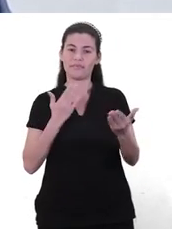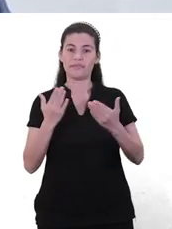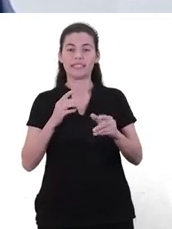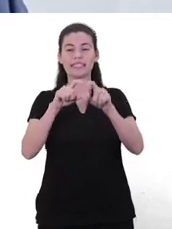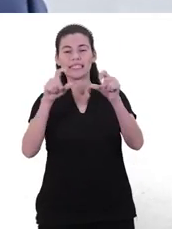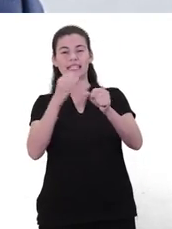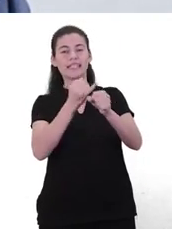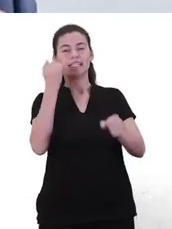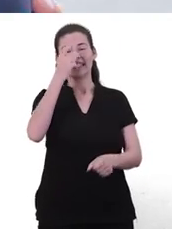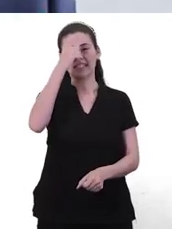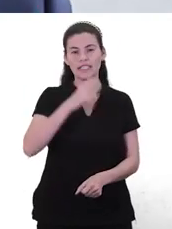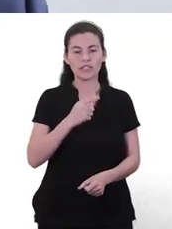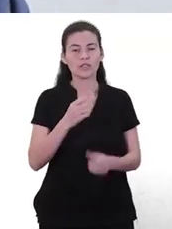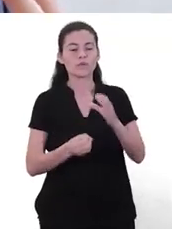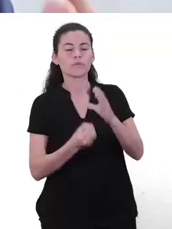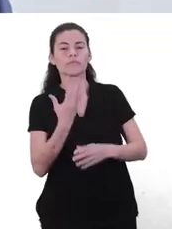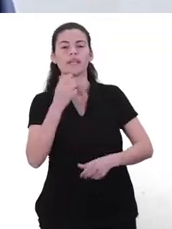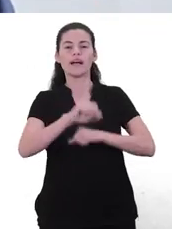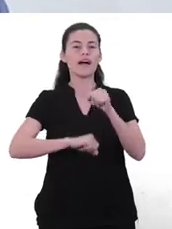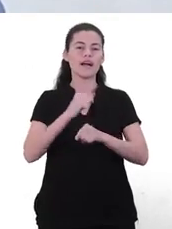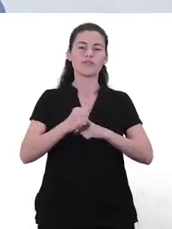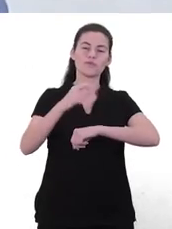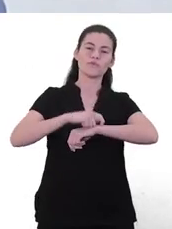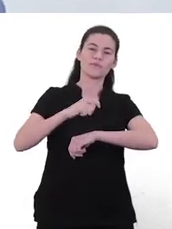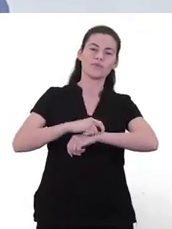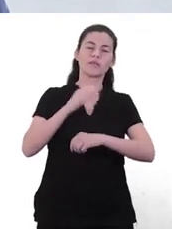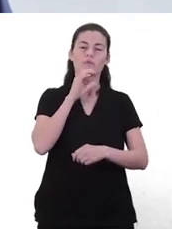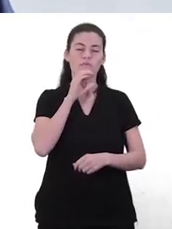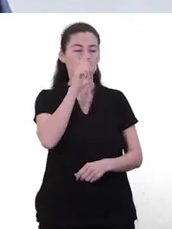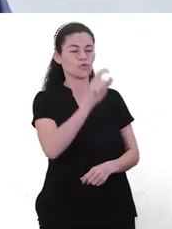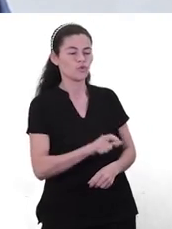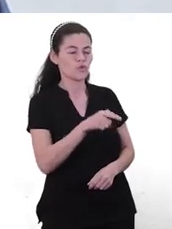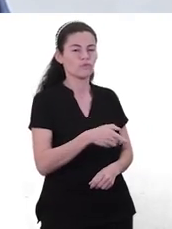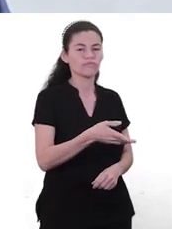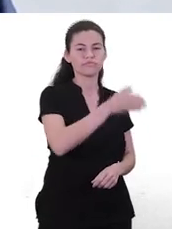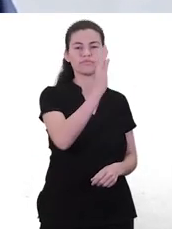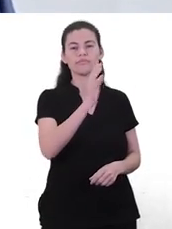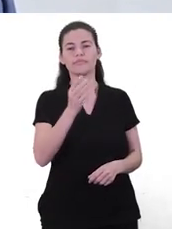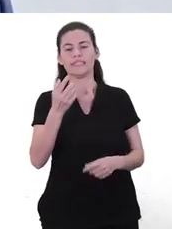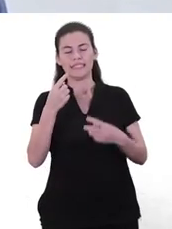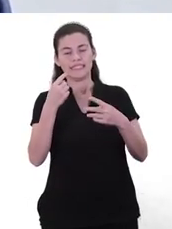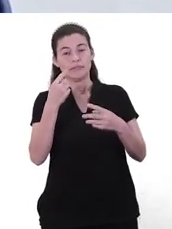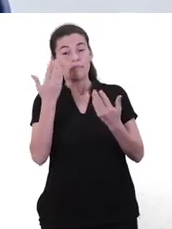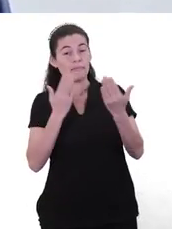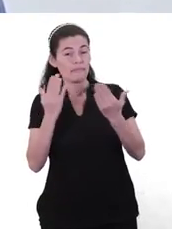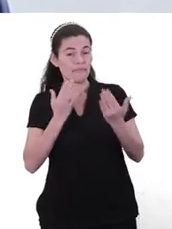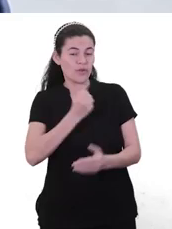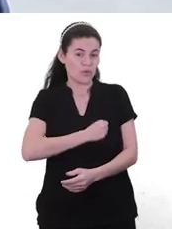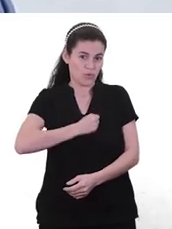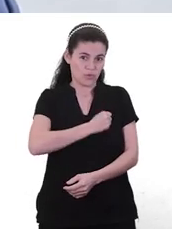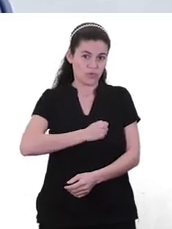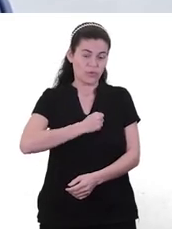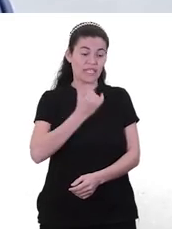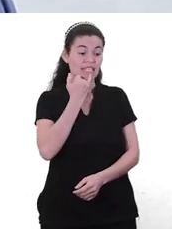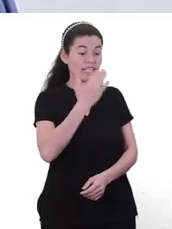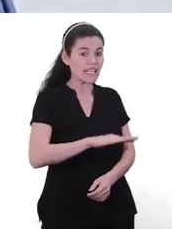autonomía, la autonomía, ¿cuándo se me va mi hijo? ¿Cuándo esto? ¿Cuándo hace solo esto? Y como que es doloroso pensar en la autonomía